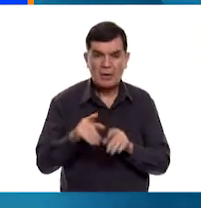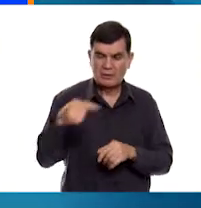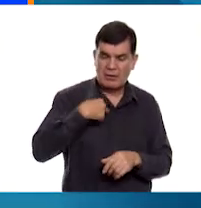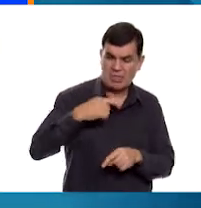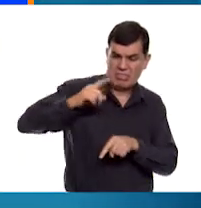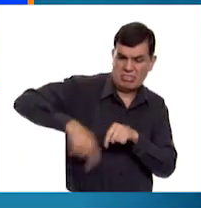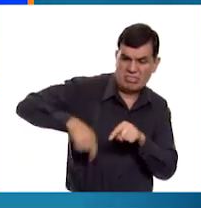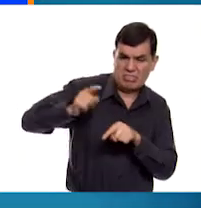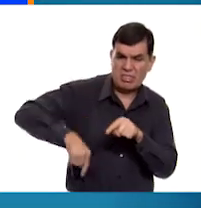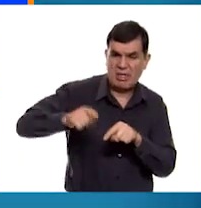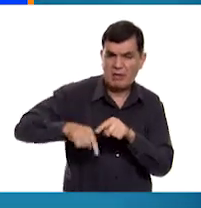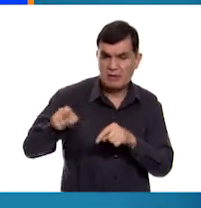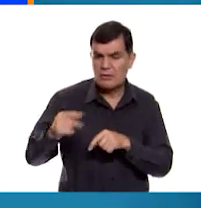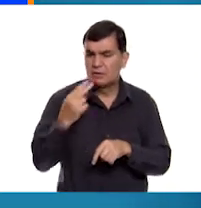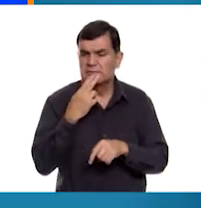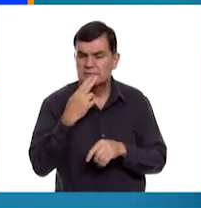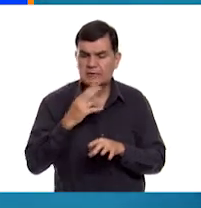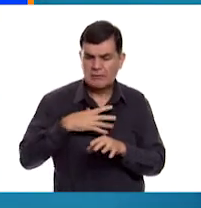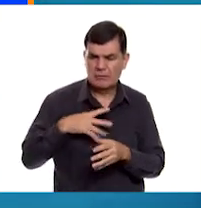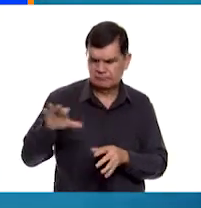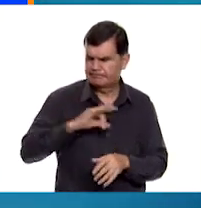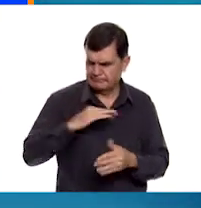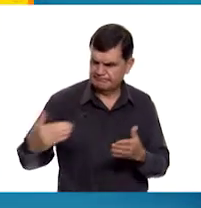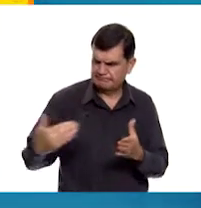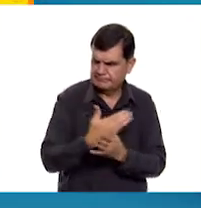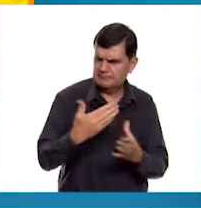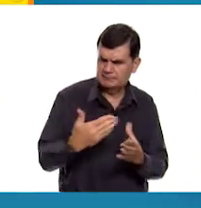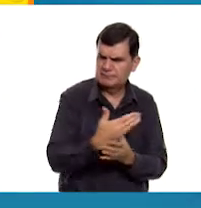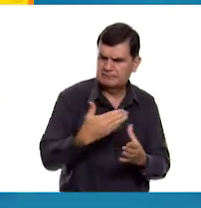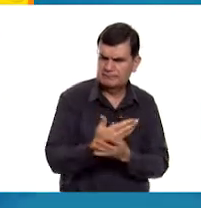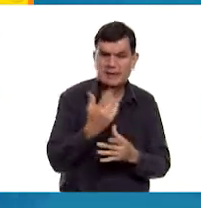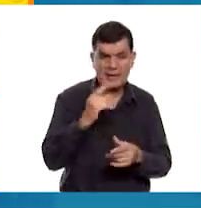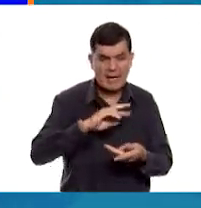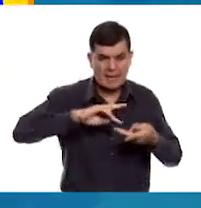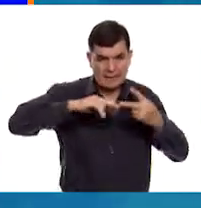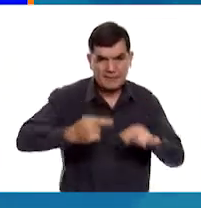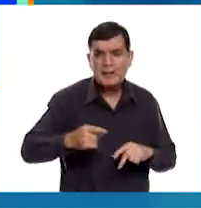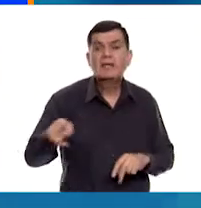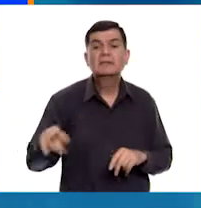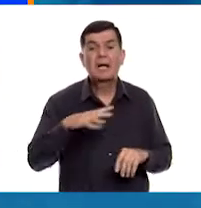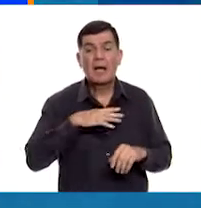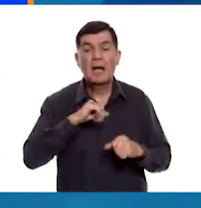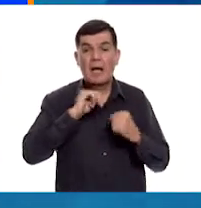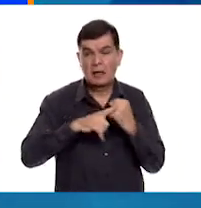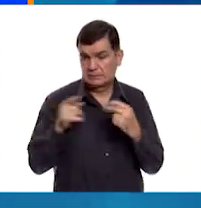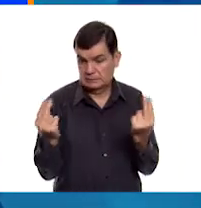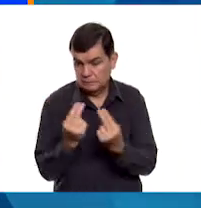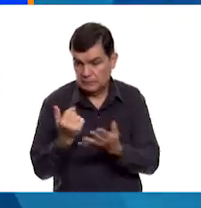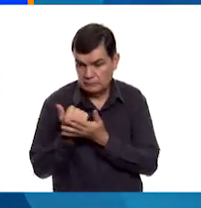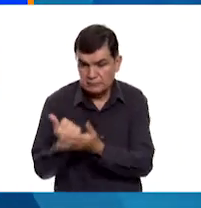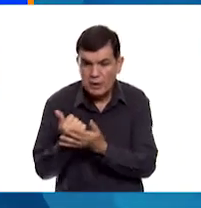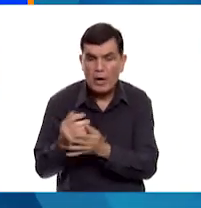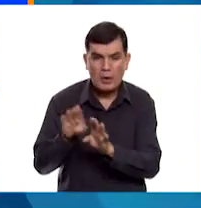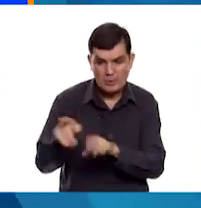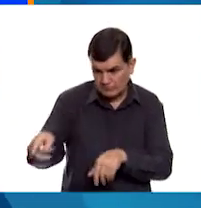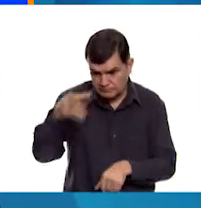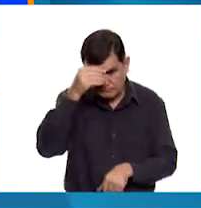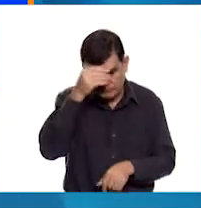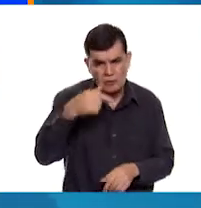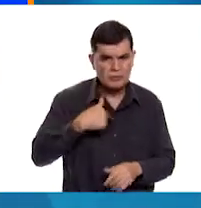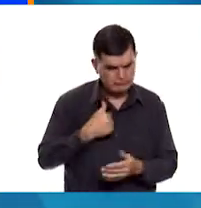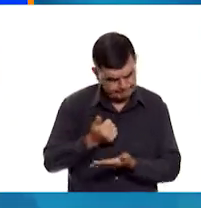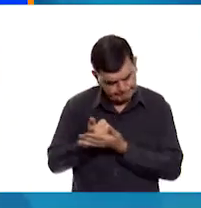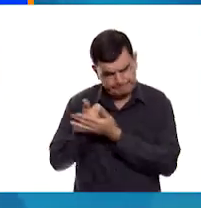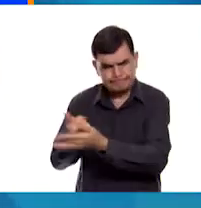para que puedan aprender a utilizar los medios digitales. ¡Todo lo contrario! Si alguien requiere de ayuda para aprender, eres